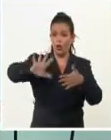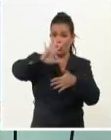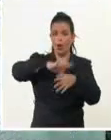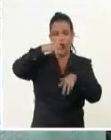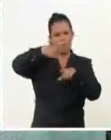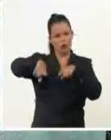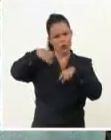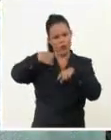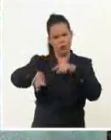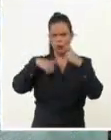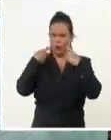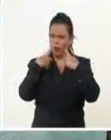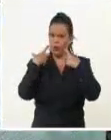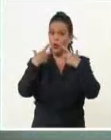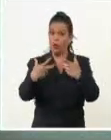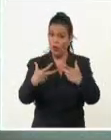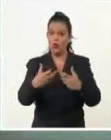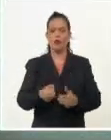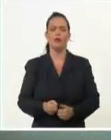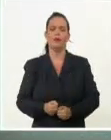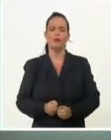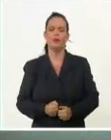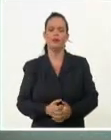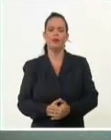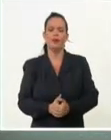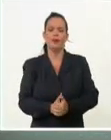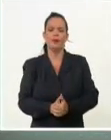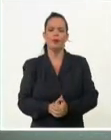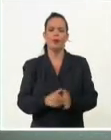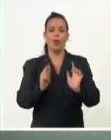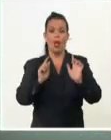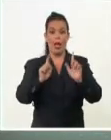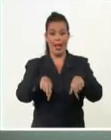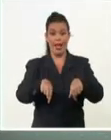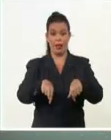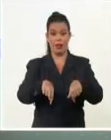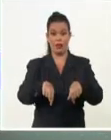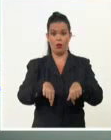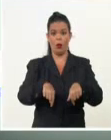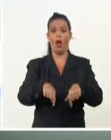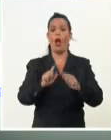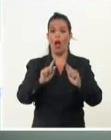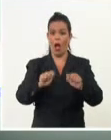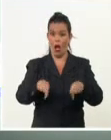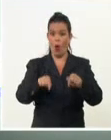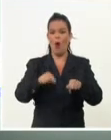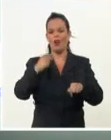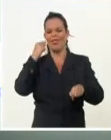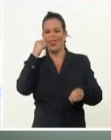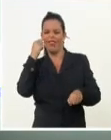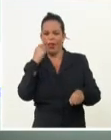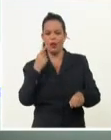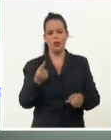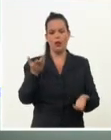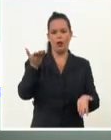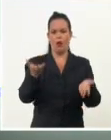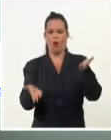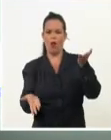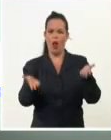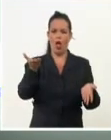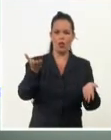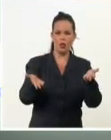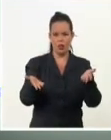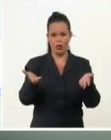de vital importancia para los pueblos. Es el momento de poner los gastos en una balanza, que pongan valor